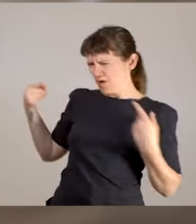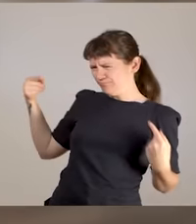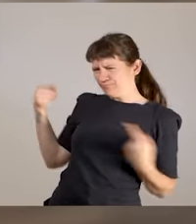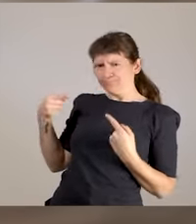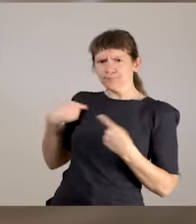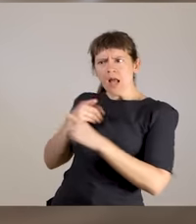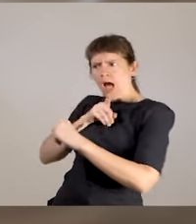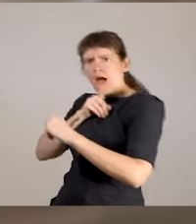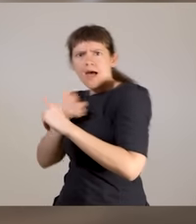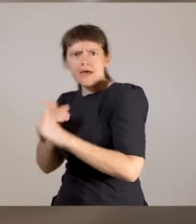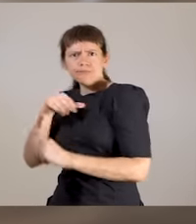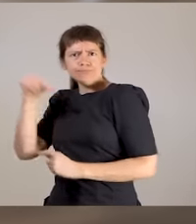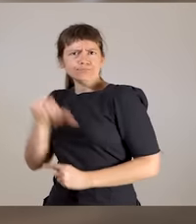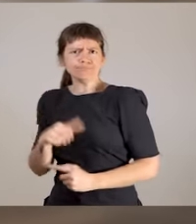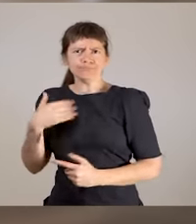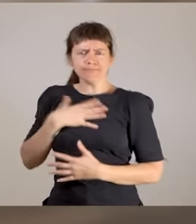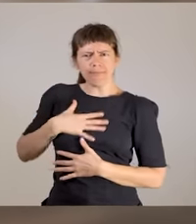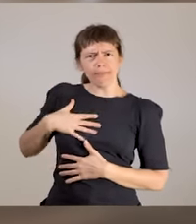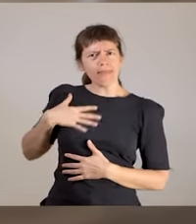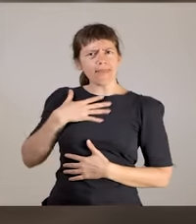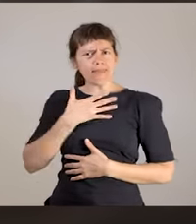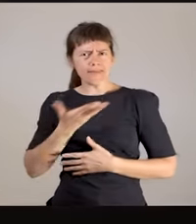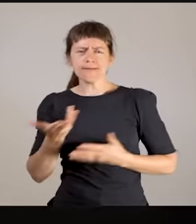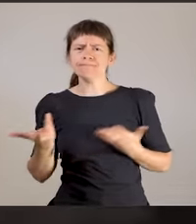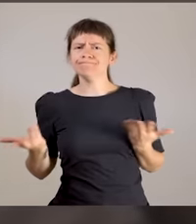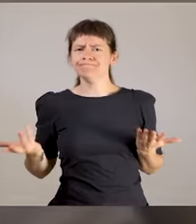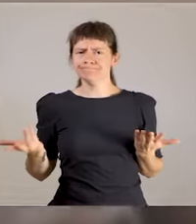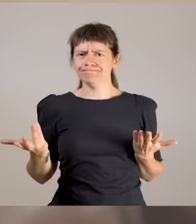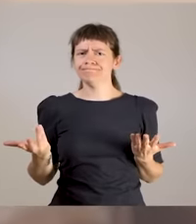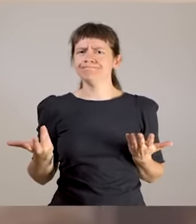reclamarle a alguien que todavía más te está ayudando, ¿no?